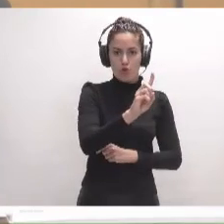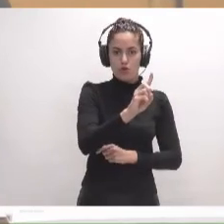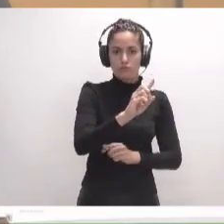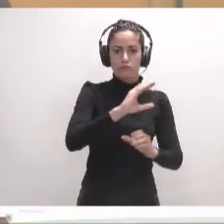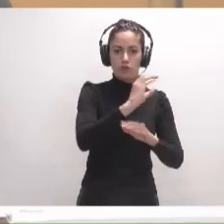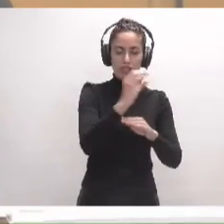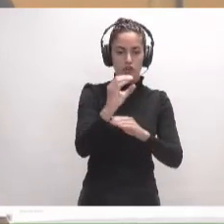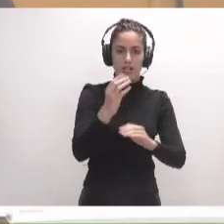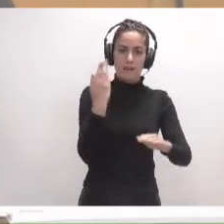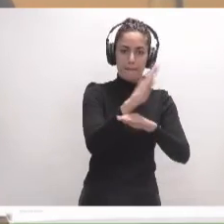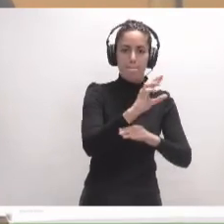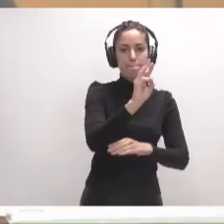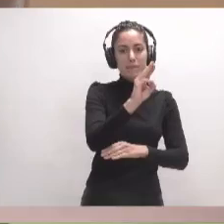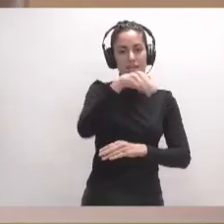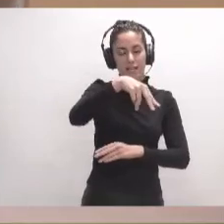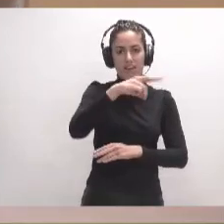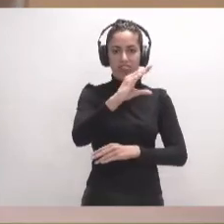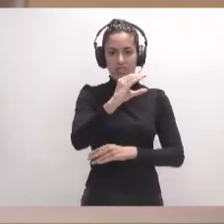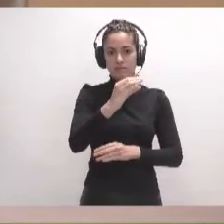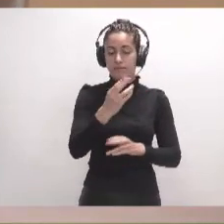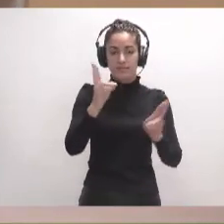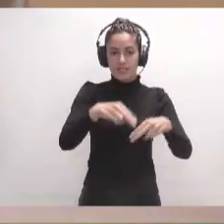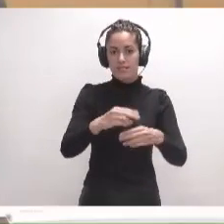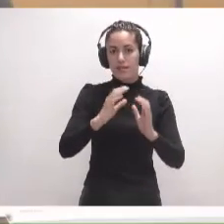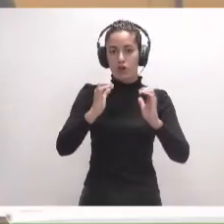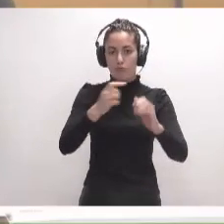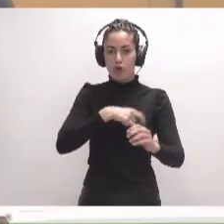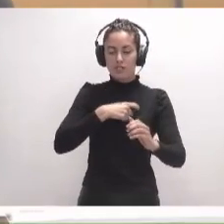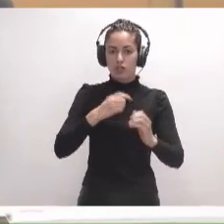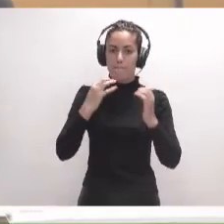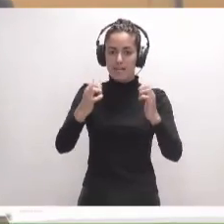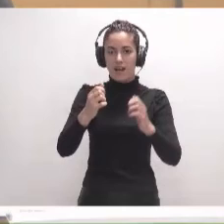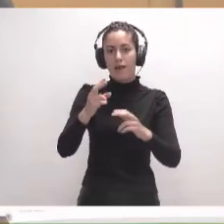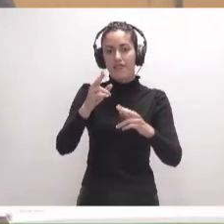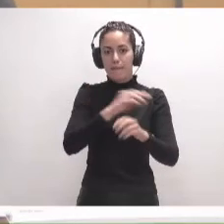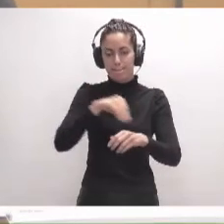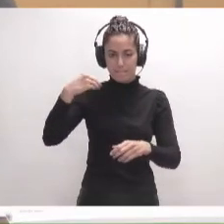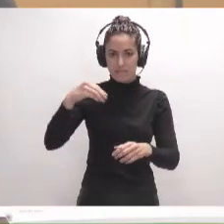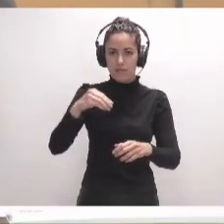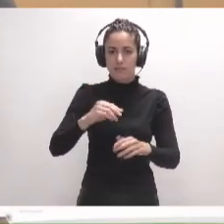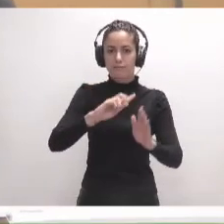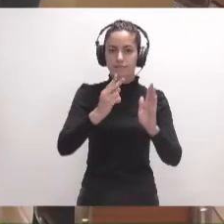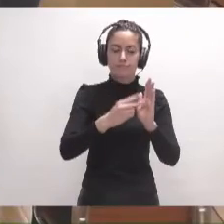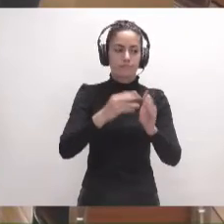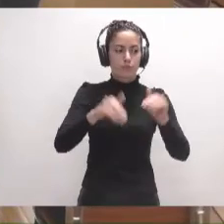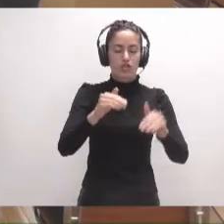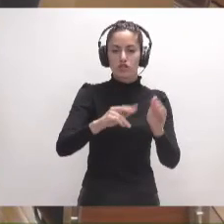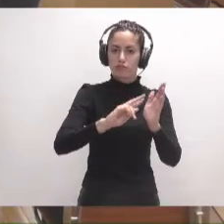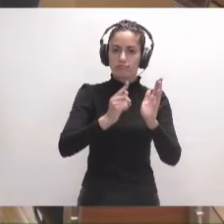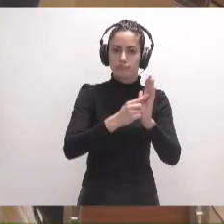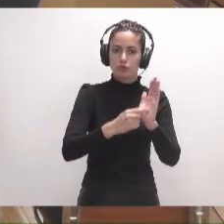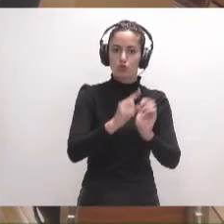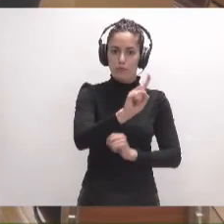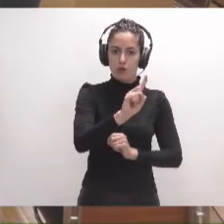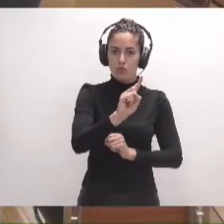Coalición Canaria PNC, que fue rechazada en la Comisión Plenaria de Presidencia. Votos a favor de la enmienda número uno de Coalición Canaria PNC. Levanten la mano